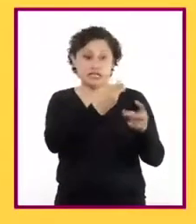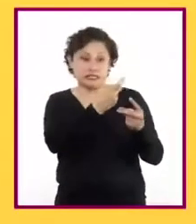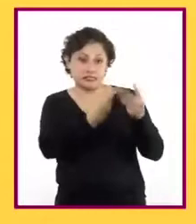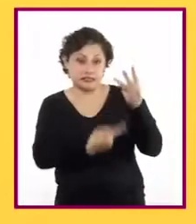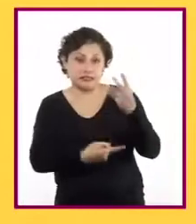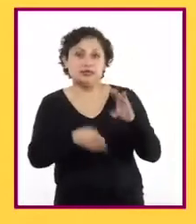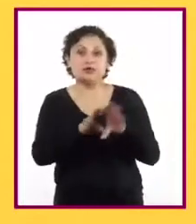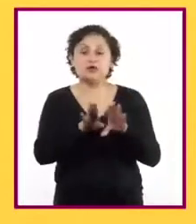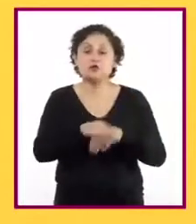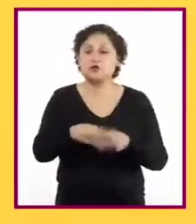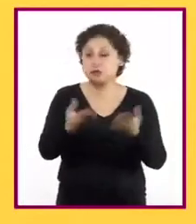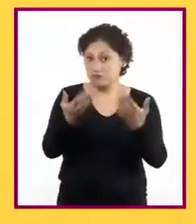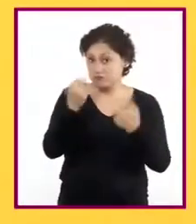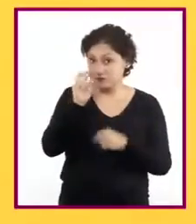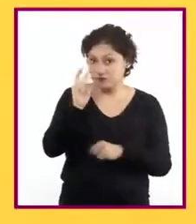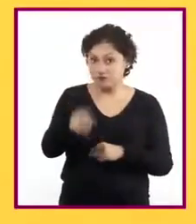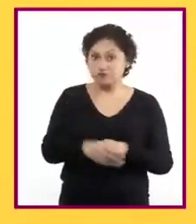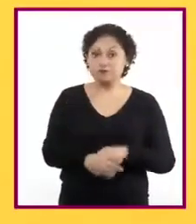¡Adelante!